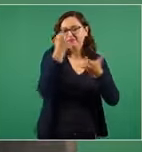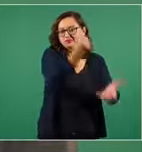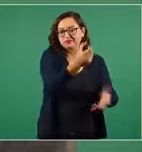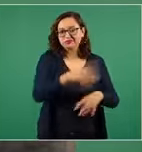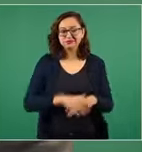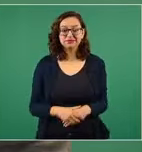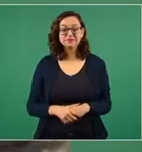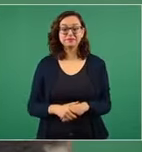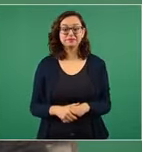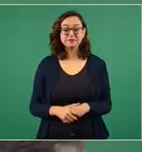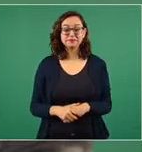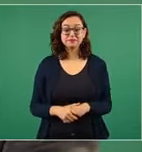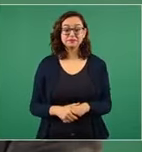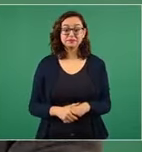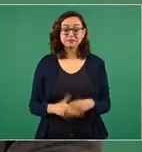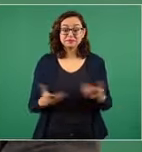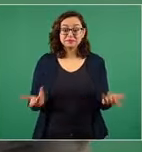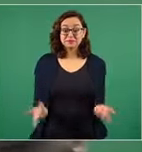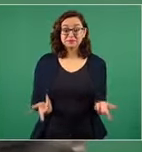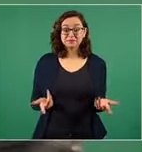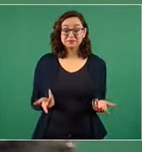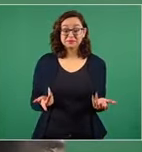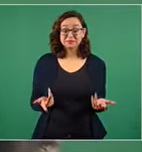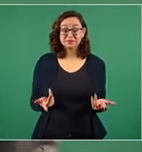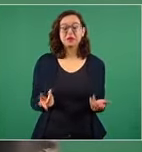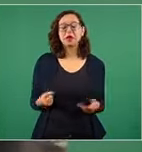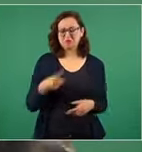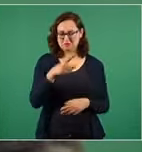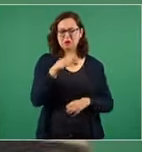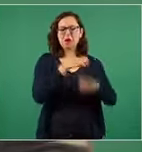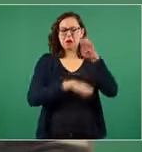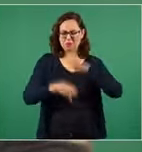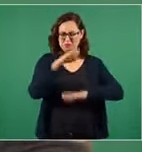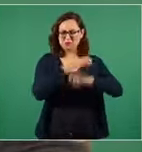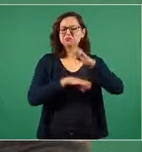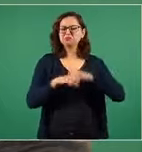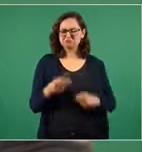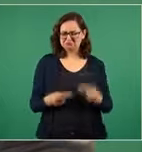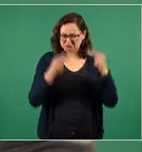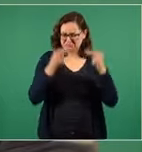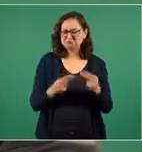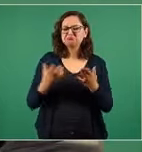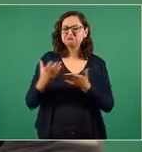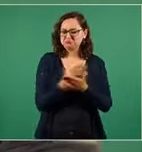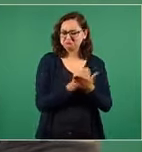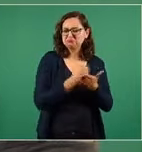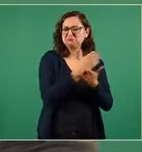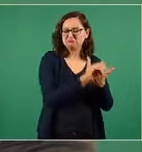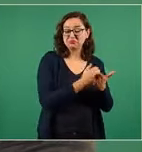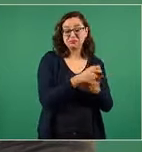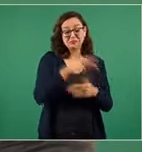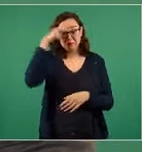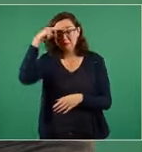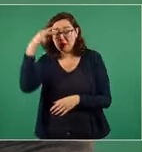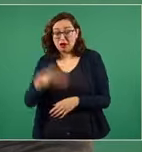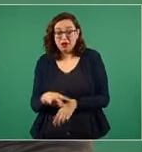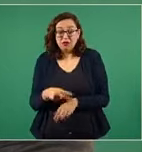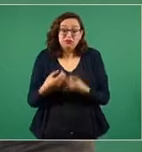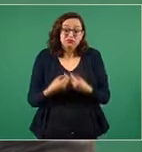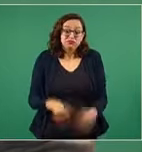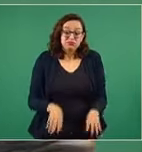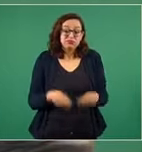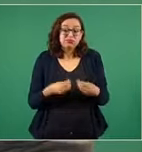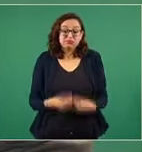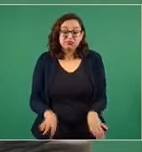negocios buenos para las empresas malos para la nación para la hacienda